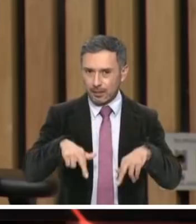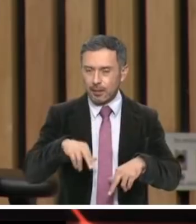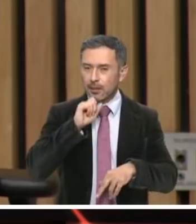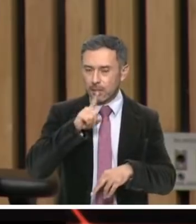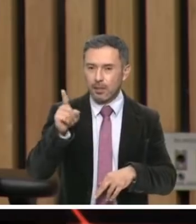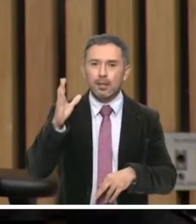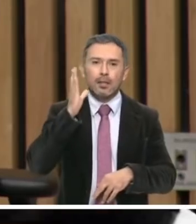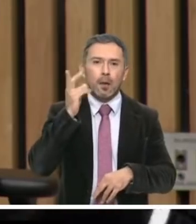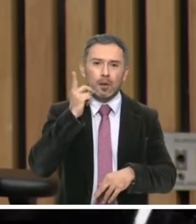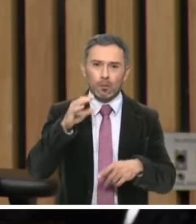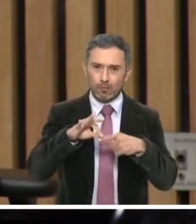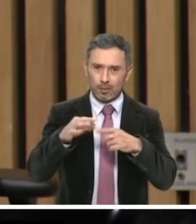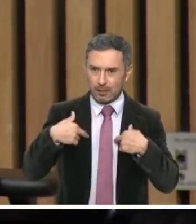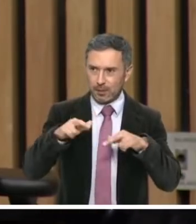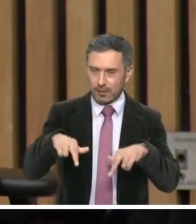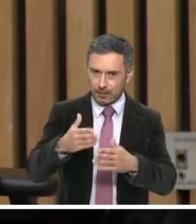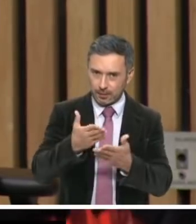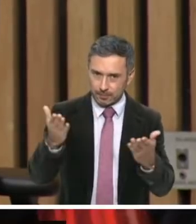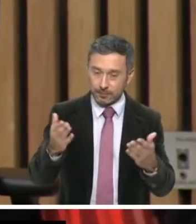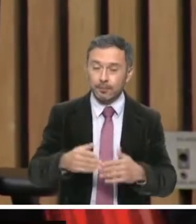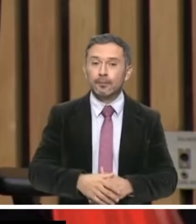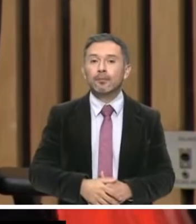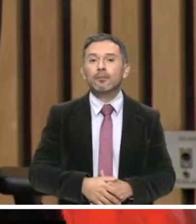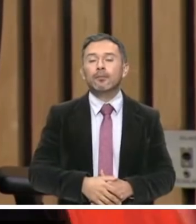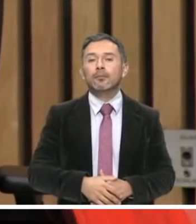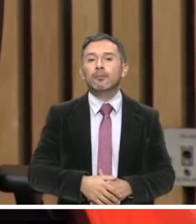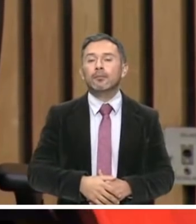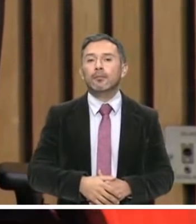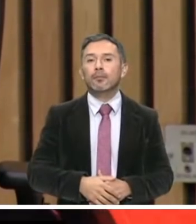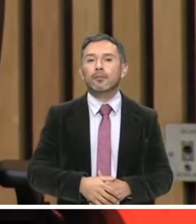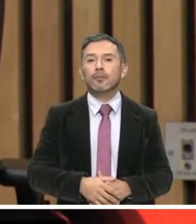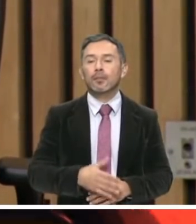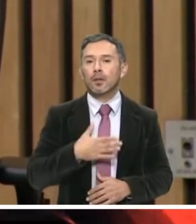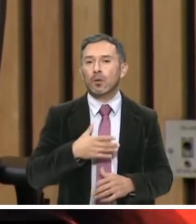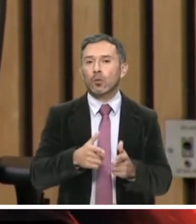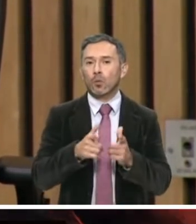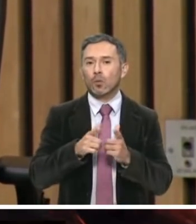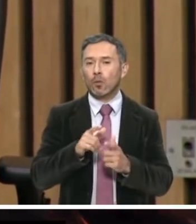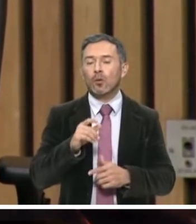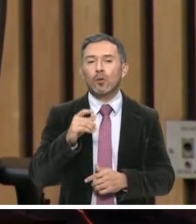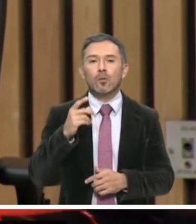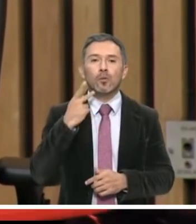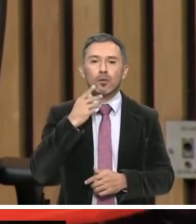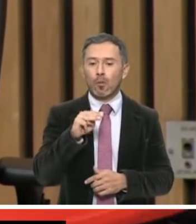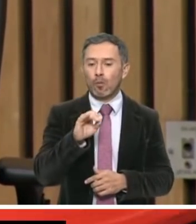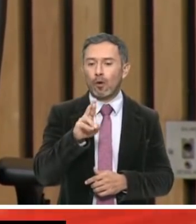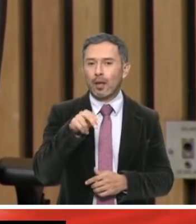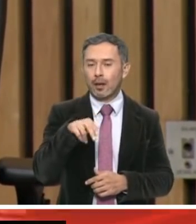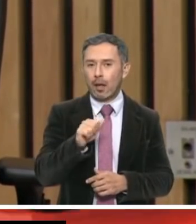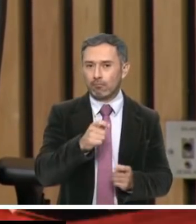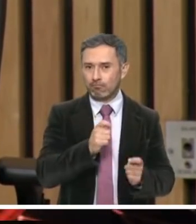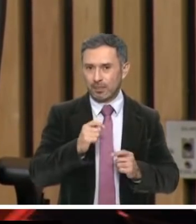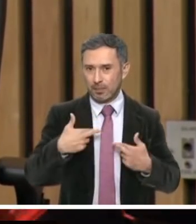legislativo. En la representación de Morena creemos que la austeridad